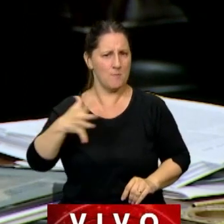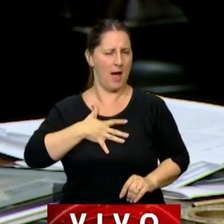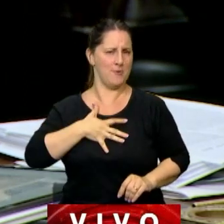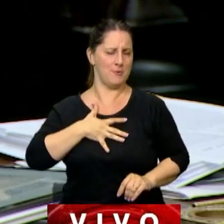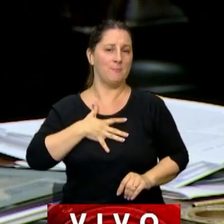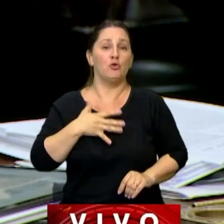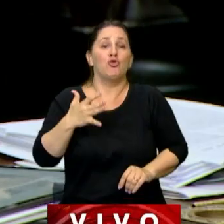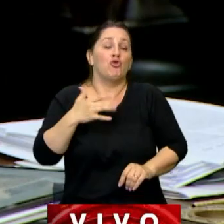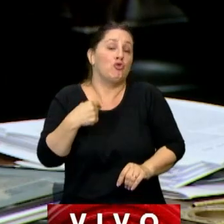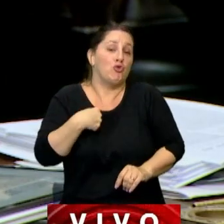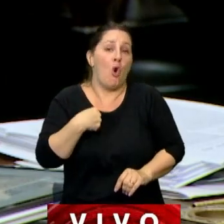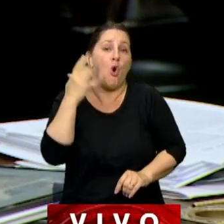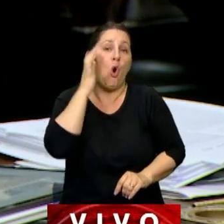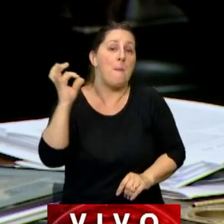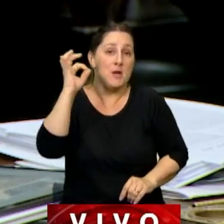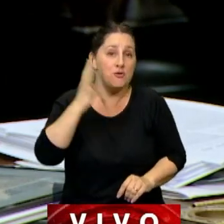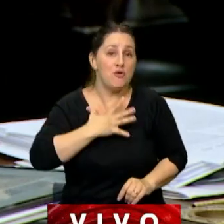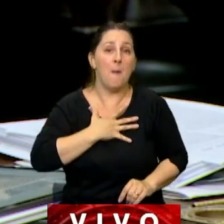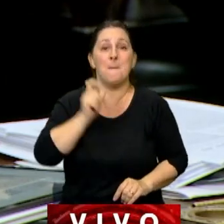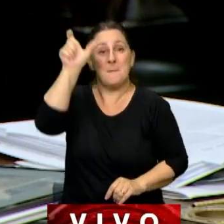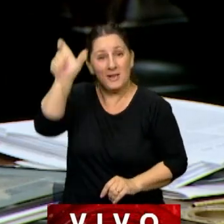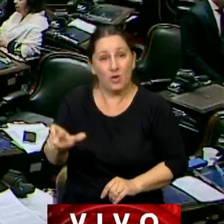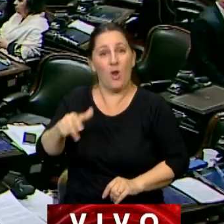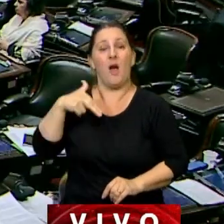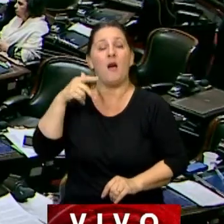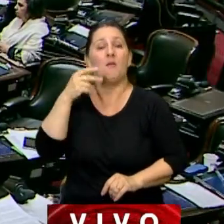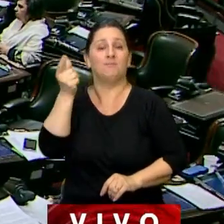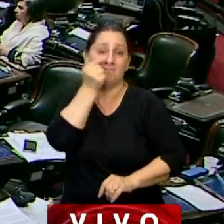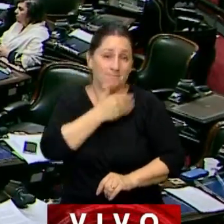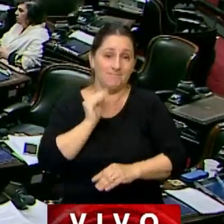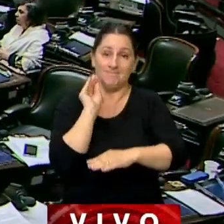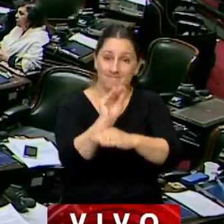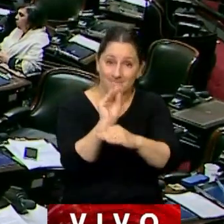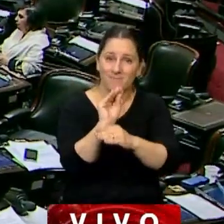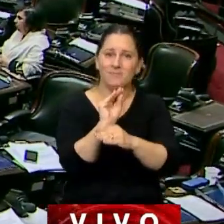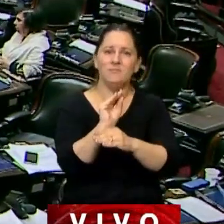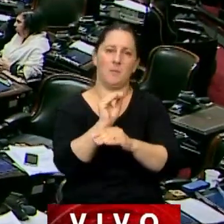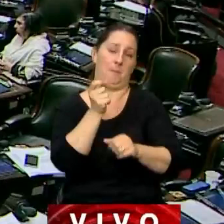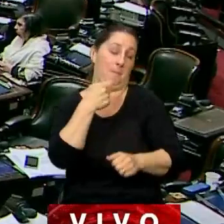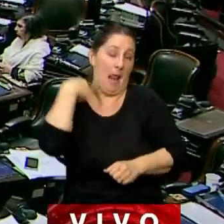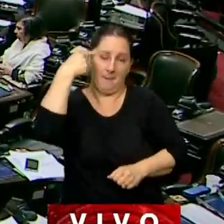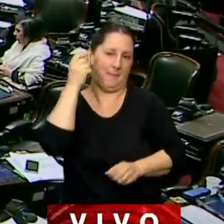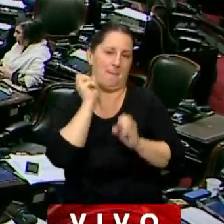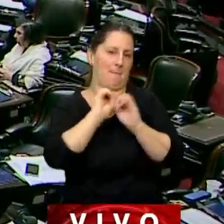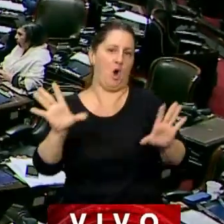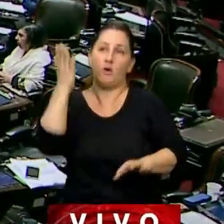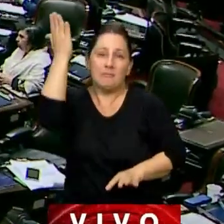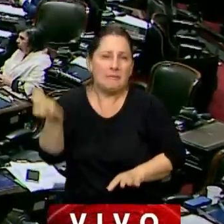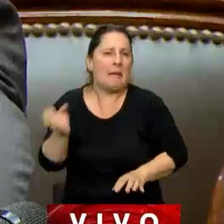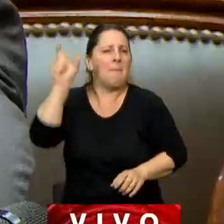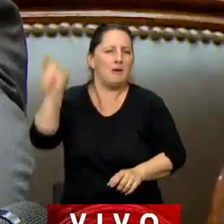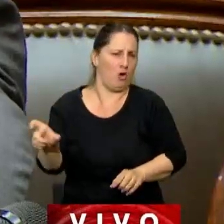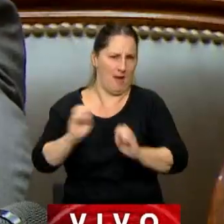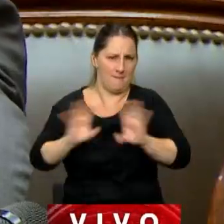Entonces, de mi punto de vista, para un deudor alimentario caben los peores calificativos, porque no hacerse